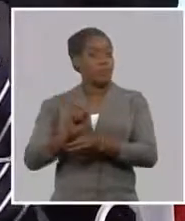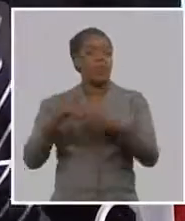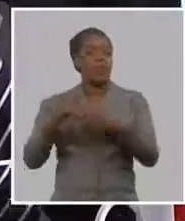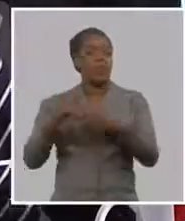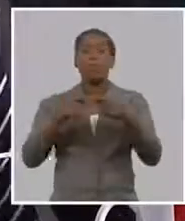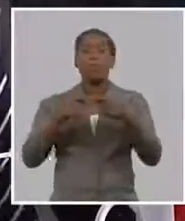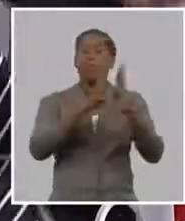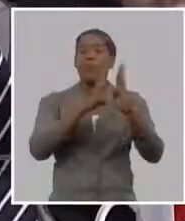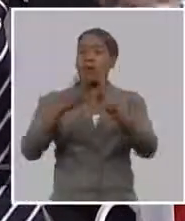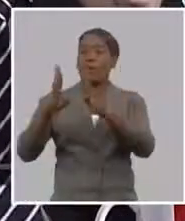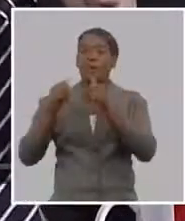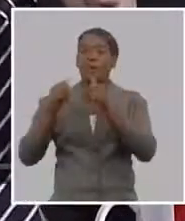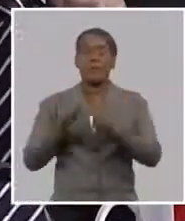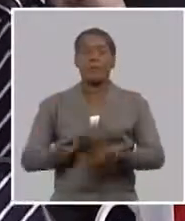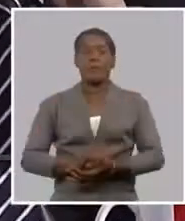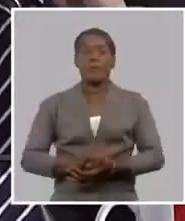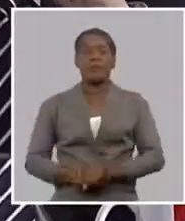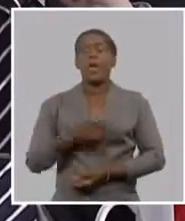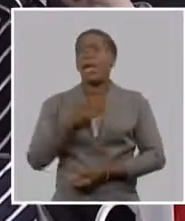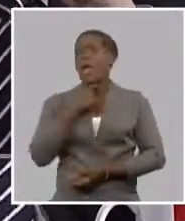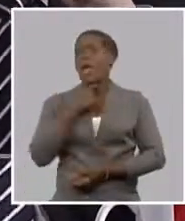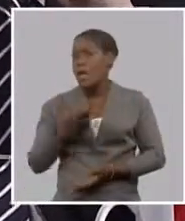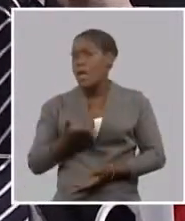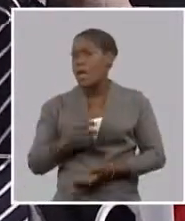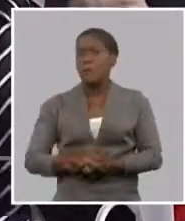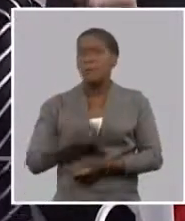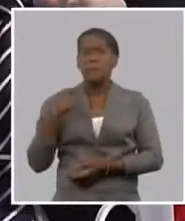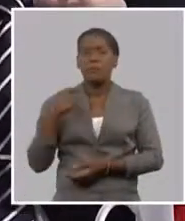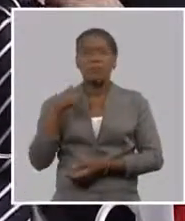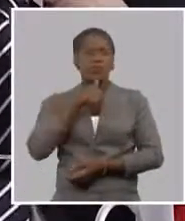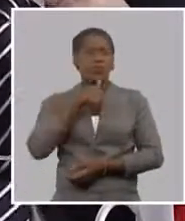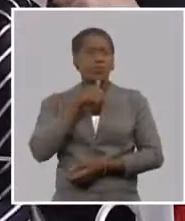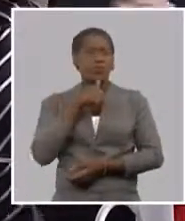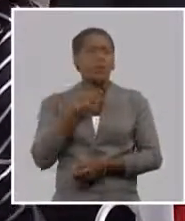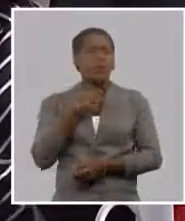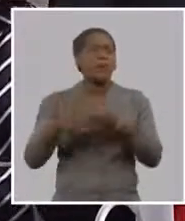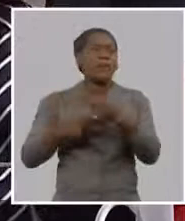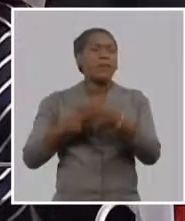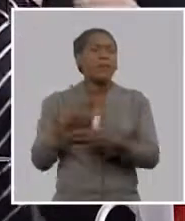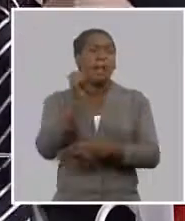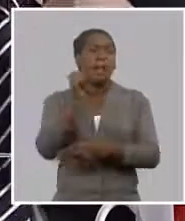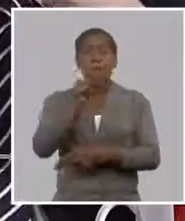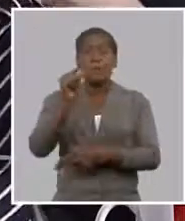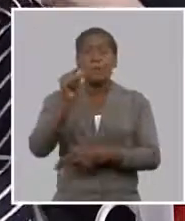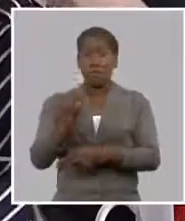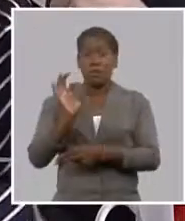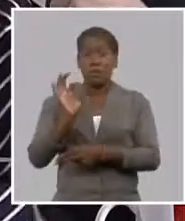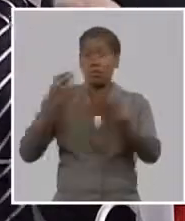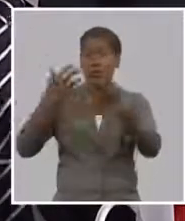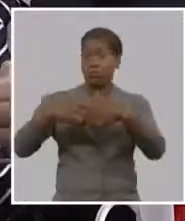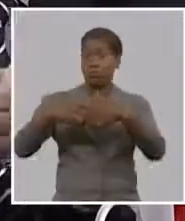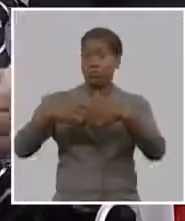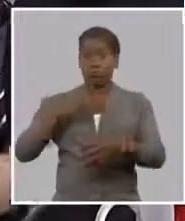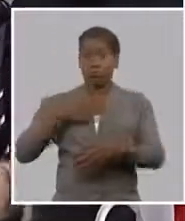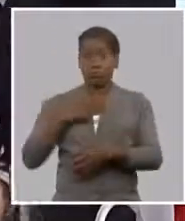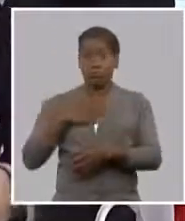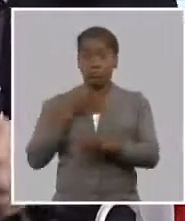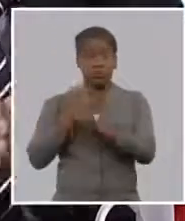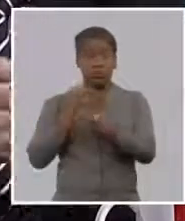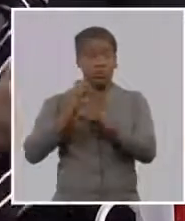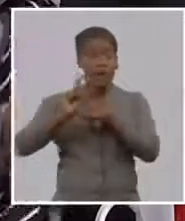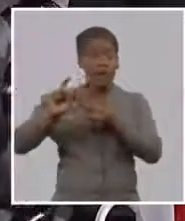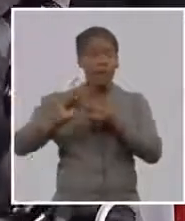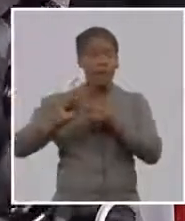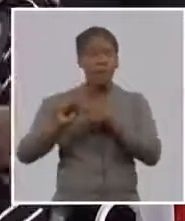se ha hablado de unos 40 mil 40 y tantos mil productores que han pedido crédito ¿qué se puede hacer para llegarle al productor con información para que estas